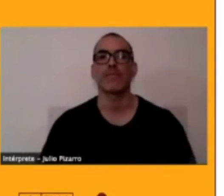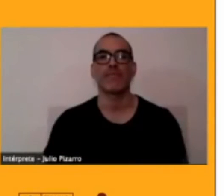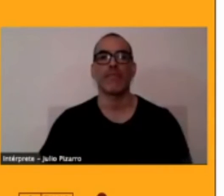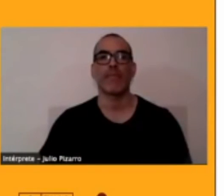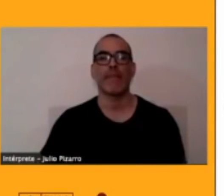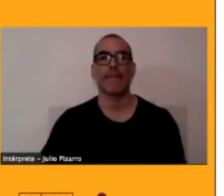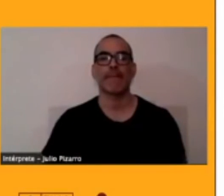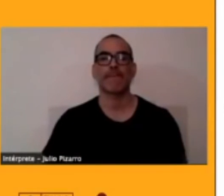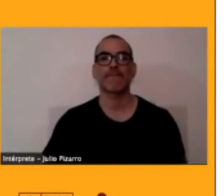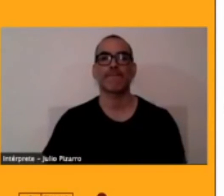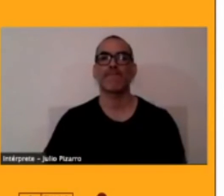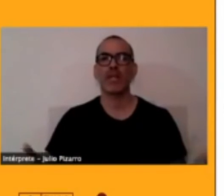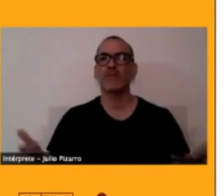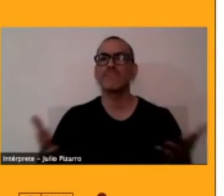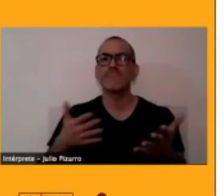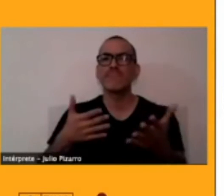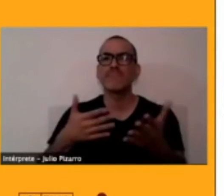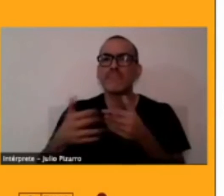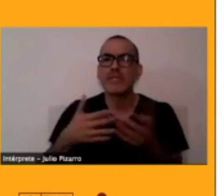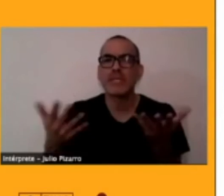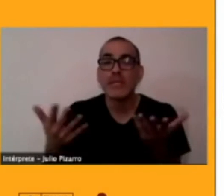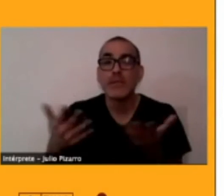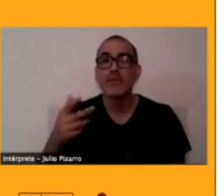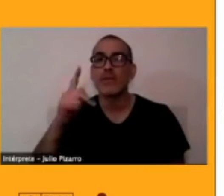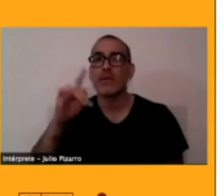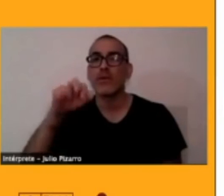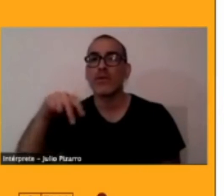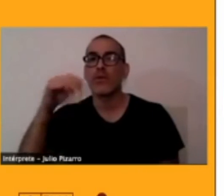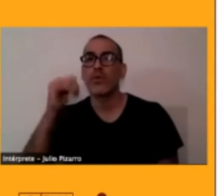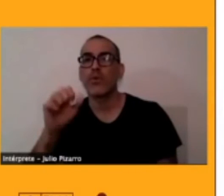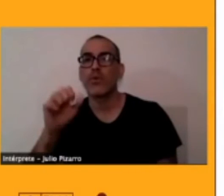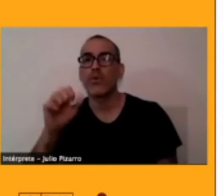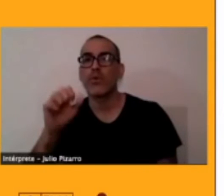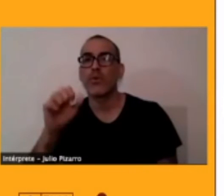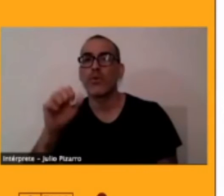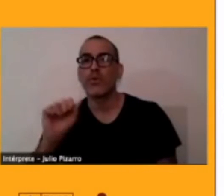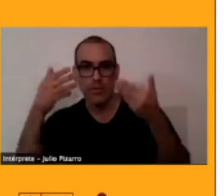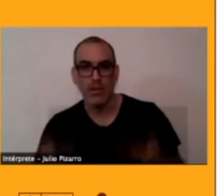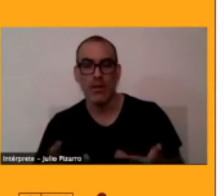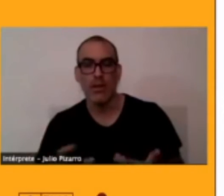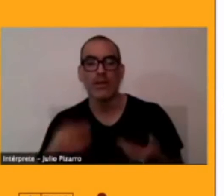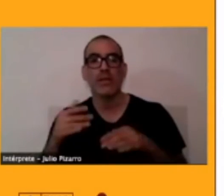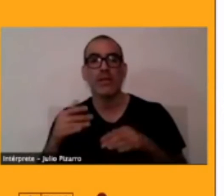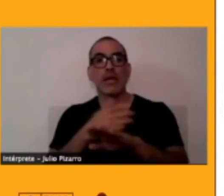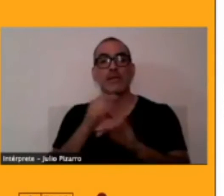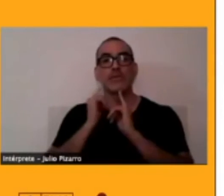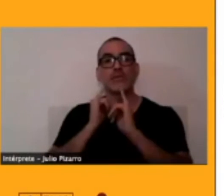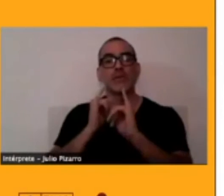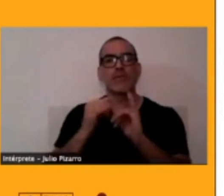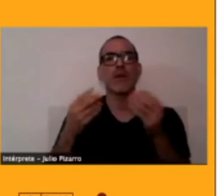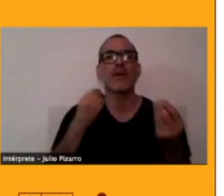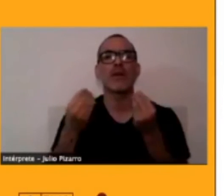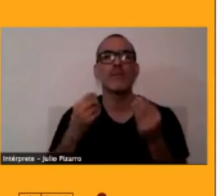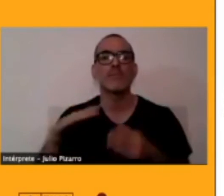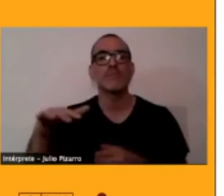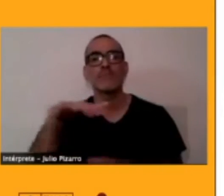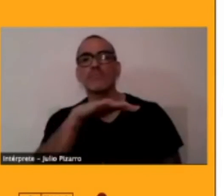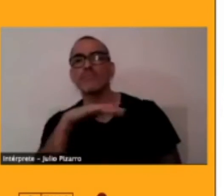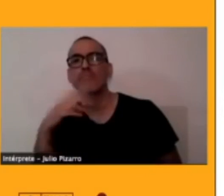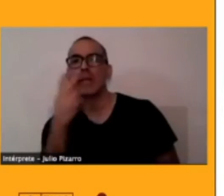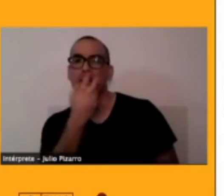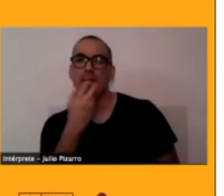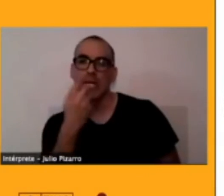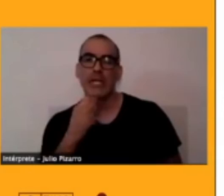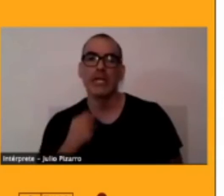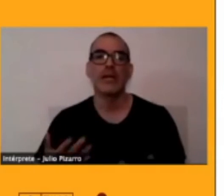Y luego de haberles informado el estado o lo que ocurre con esta lengua ya les conté las